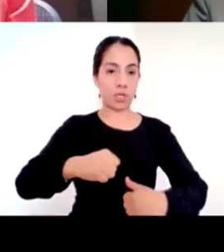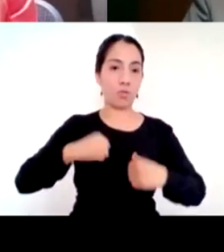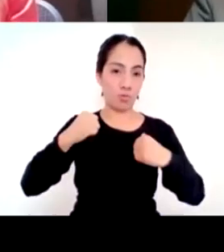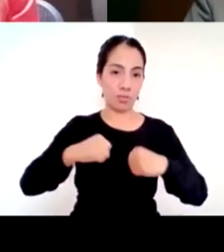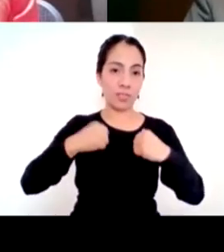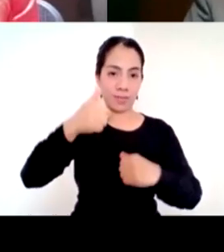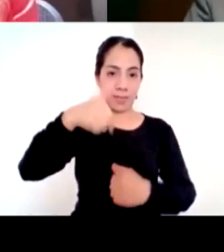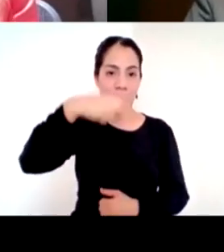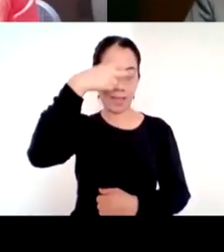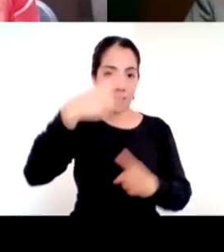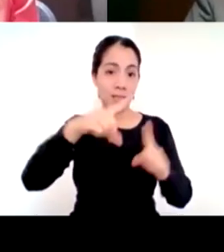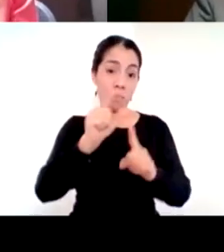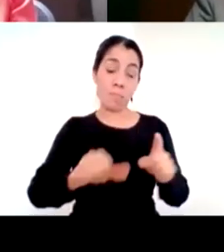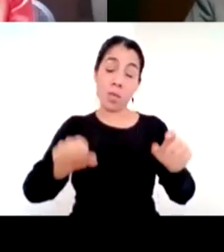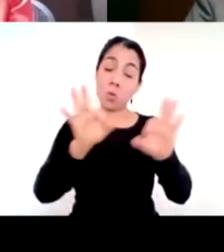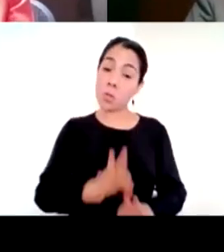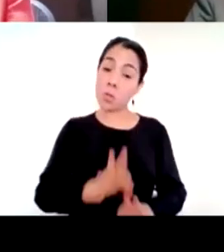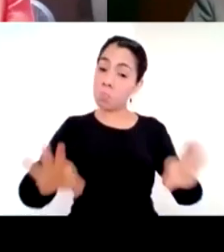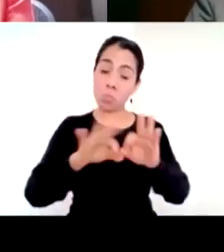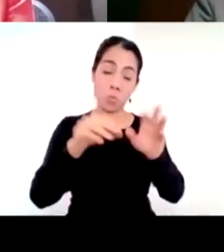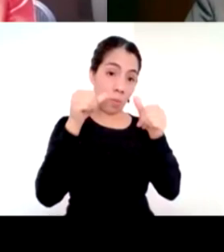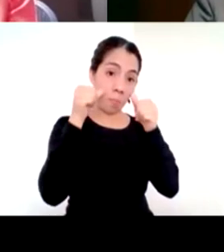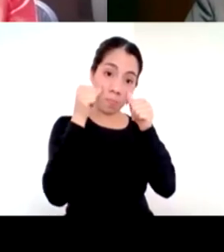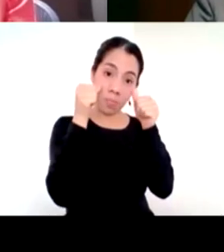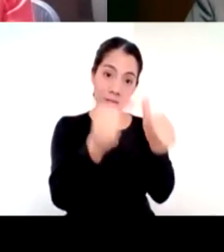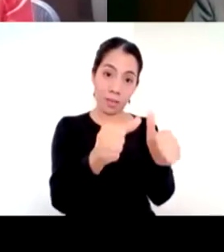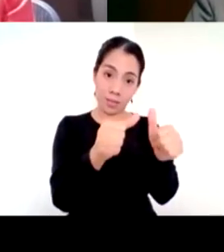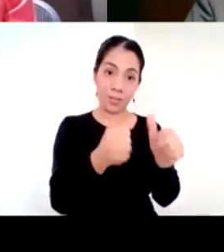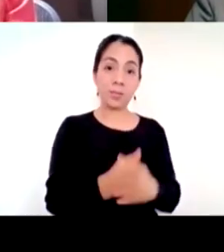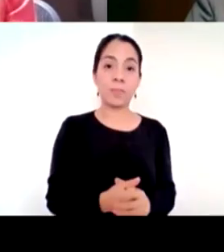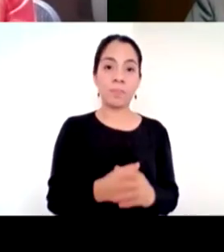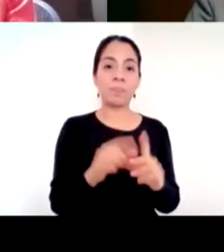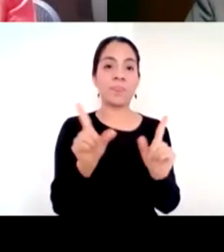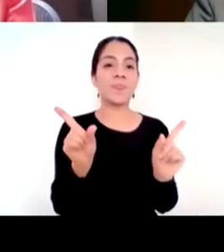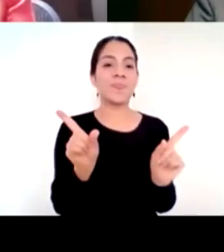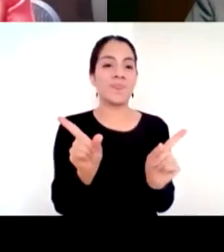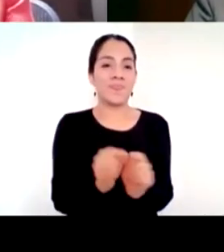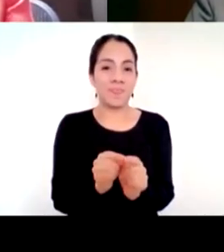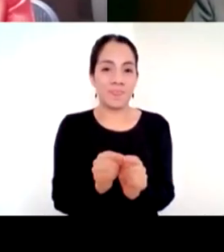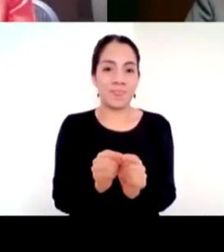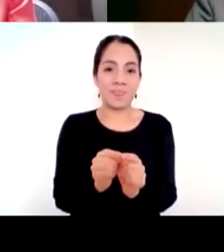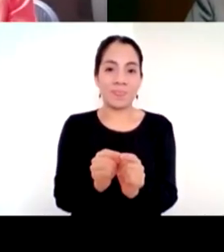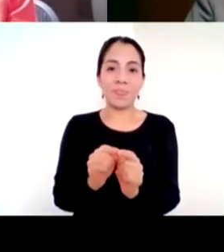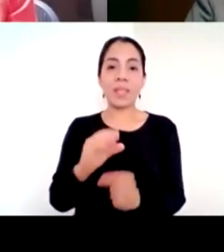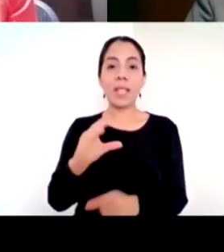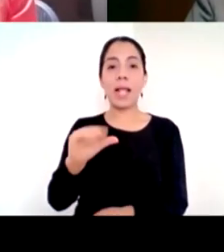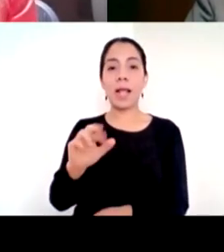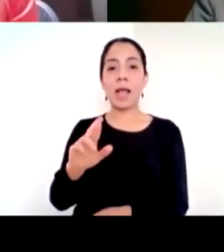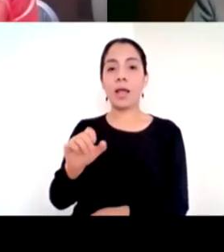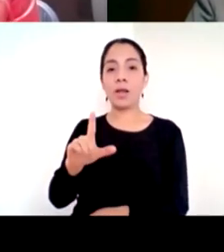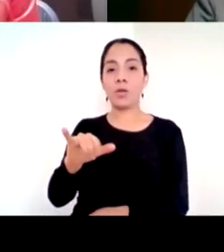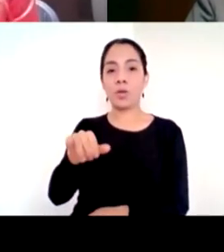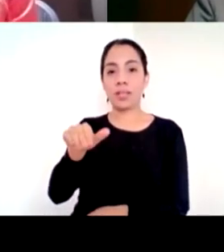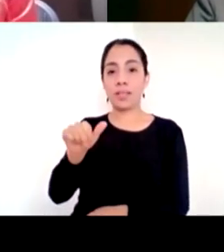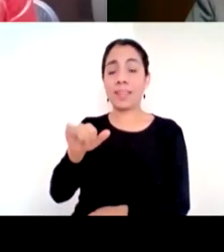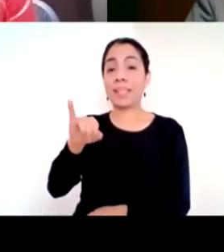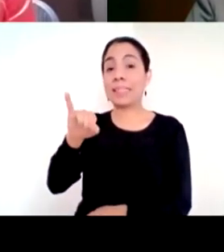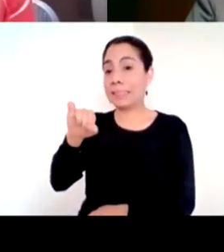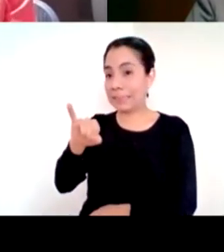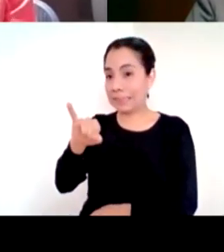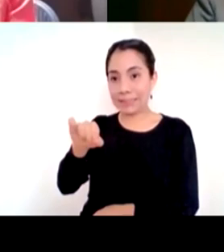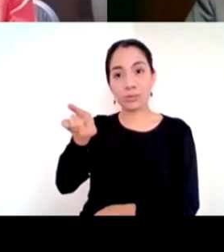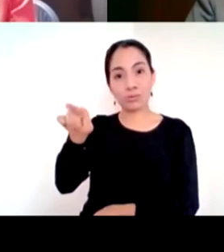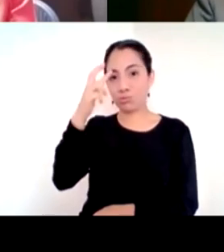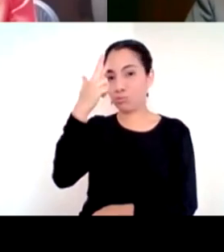Luis Humberto y pues sí esto fue Darwin en acción fue reinventar todo en ocho días como bien describes